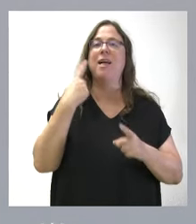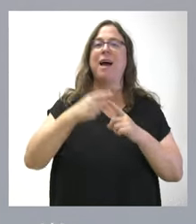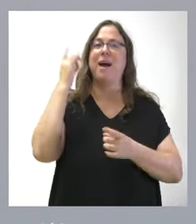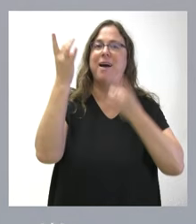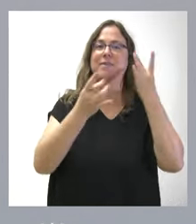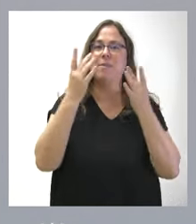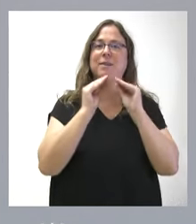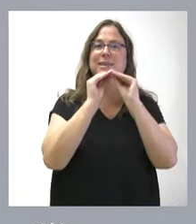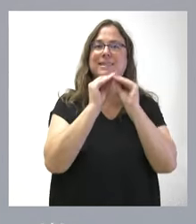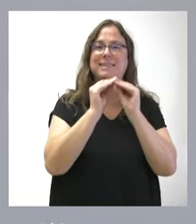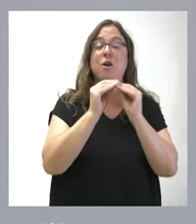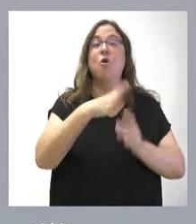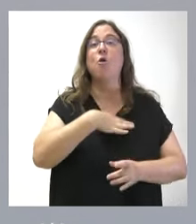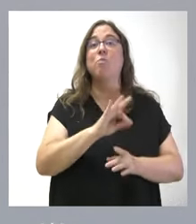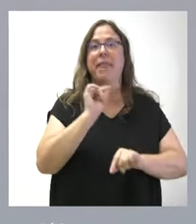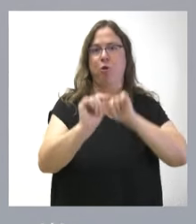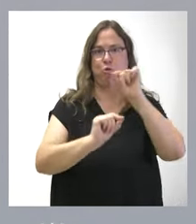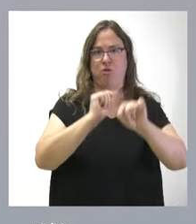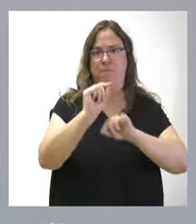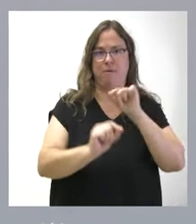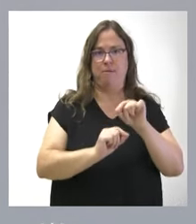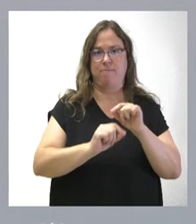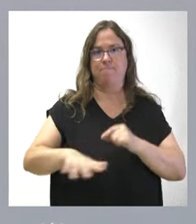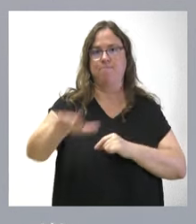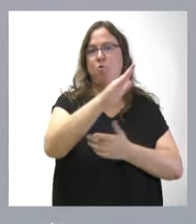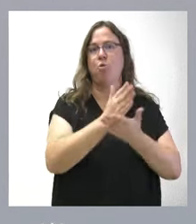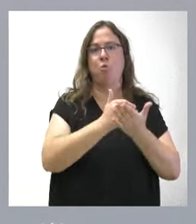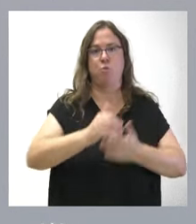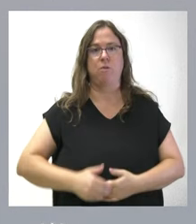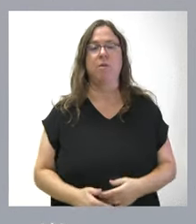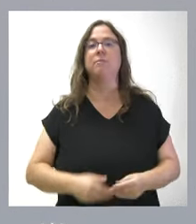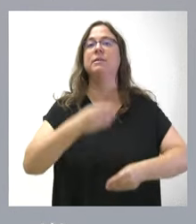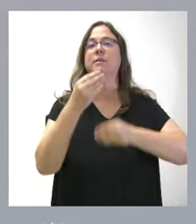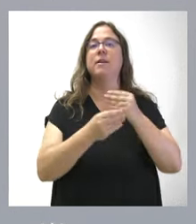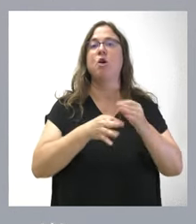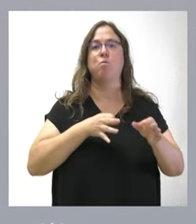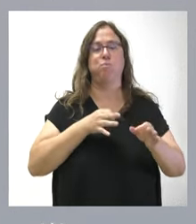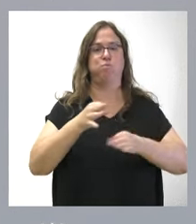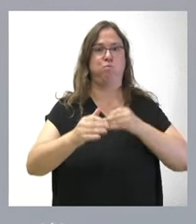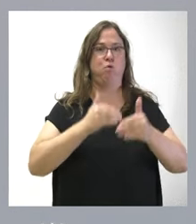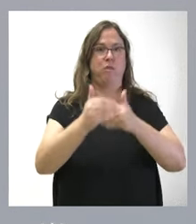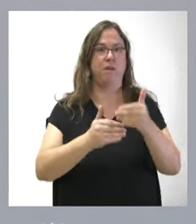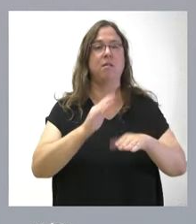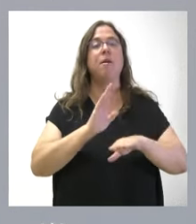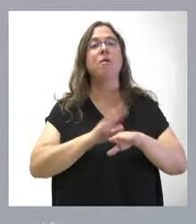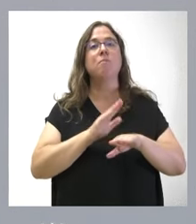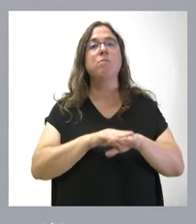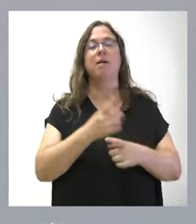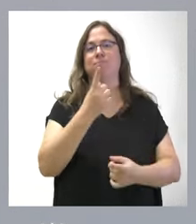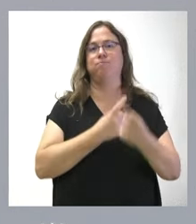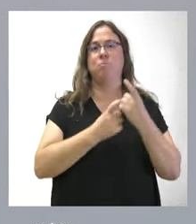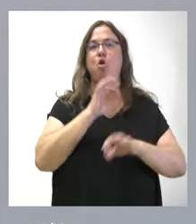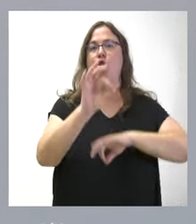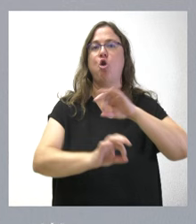instalaciones potencialmente contaminantes en nuestra comunidad autónoma. Se establece un procedimiento para facultar a los organismos